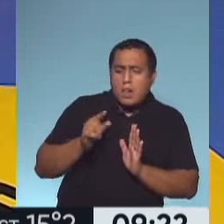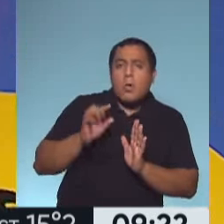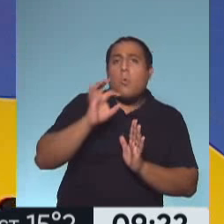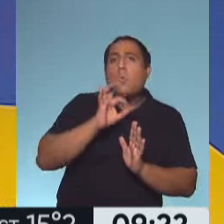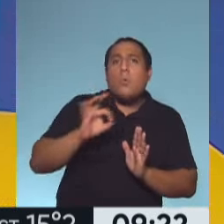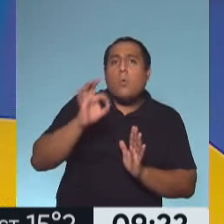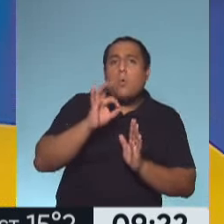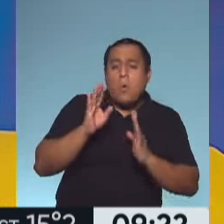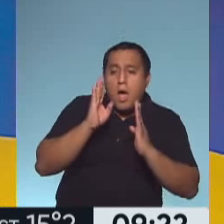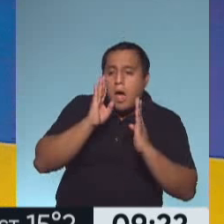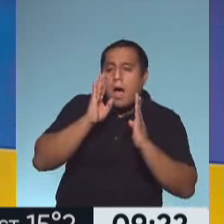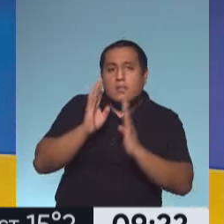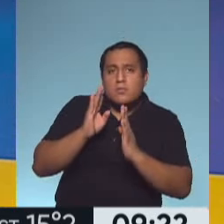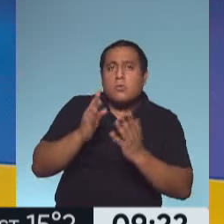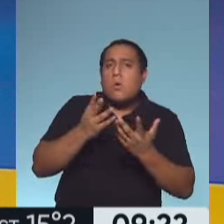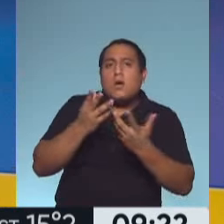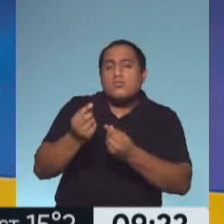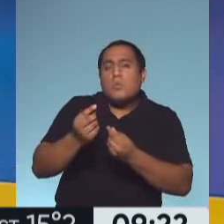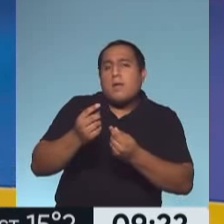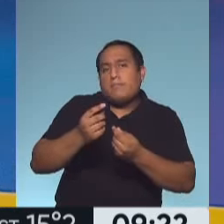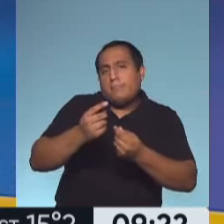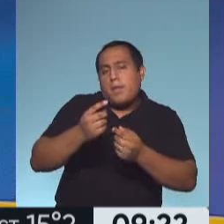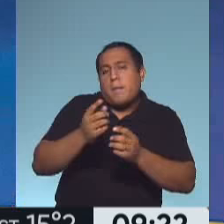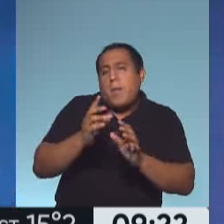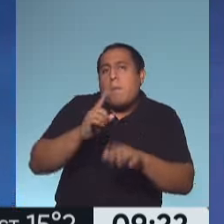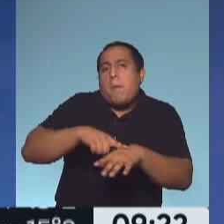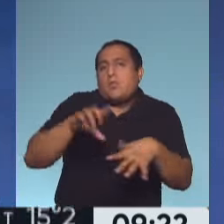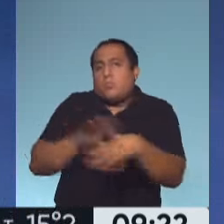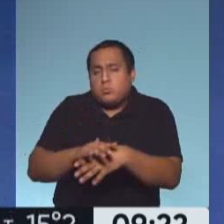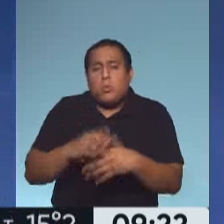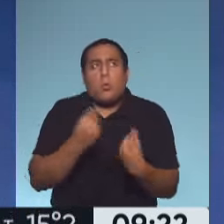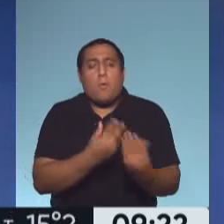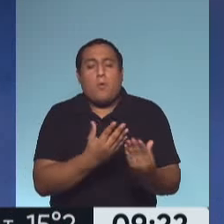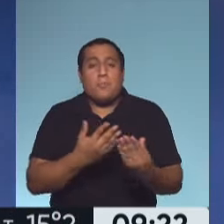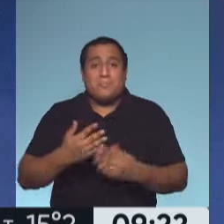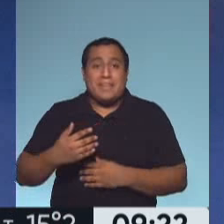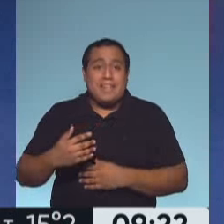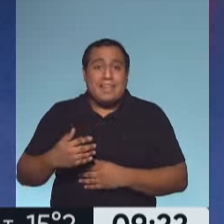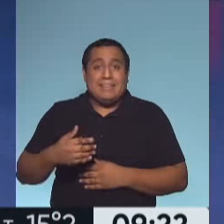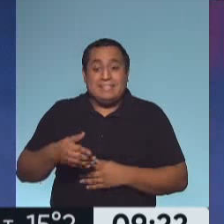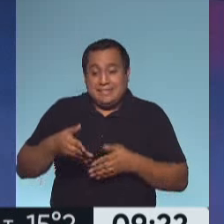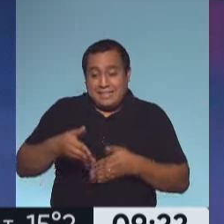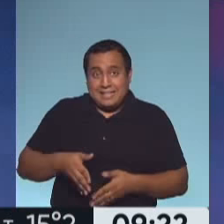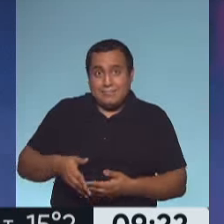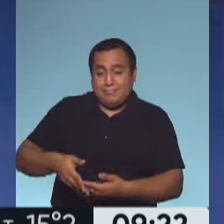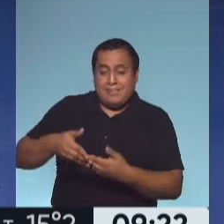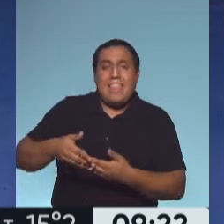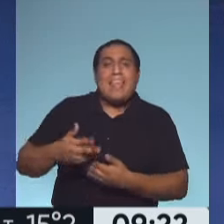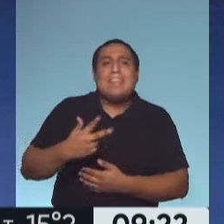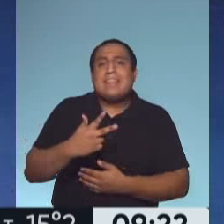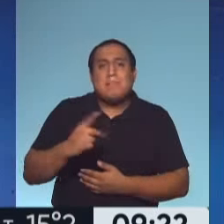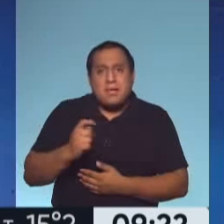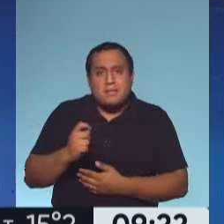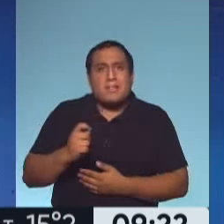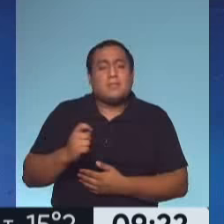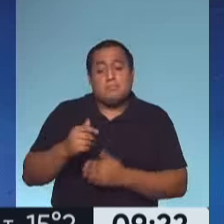oportuna, ¿no? Bueno, desde los tres meses en adelante, si nuestro hijo o hija no mira